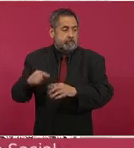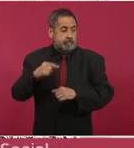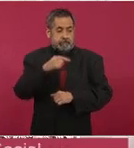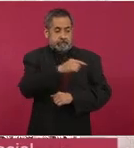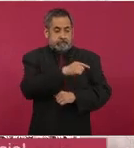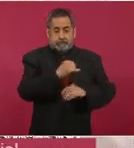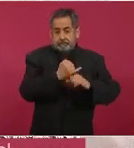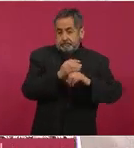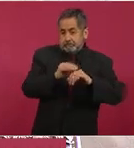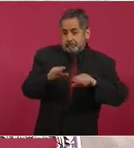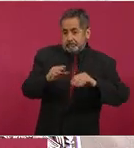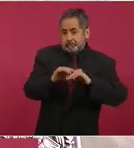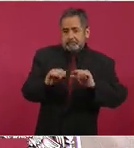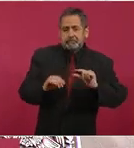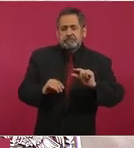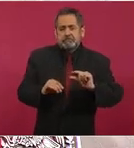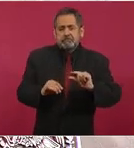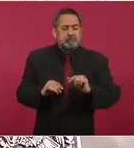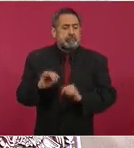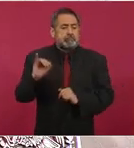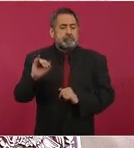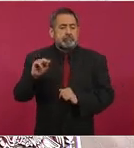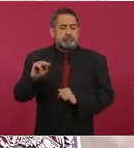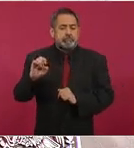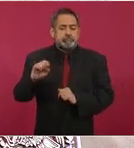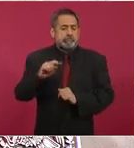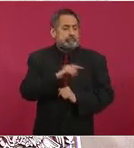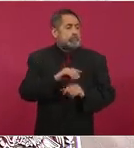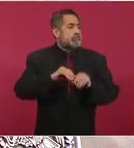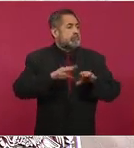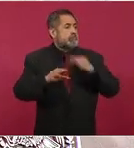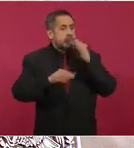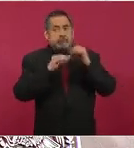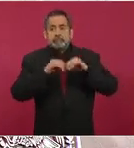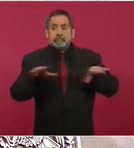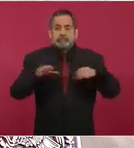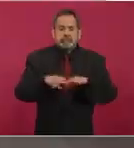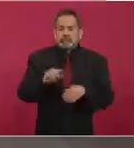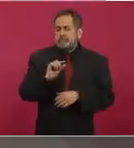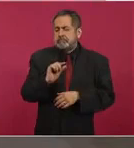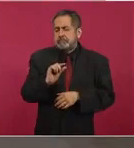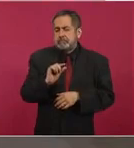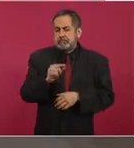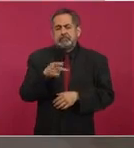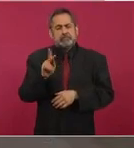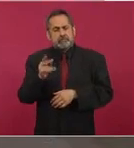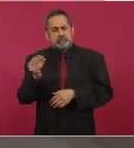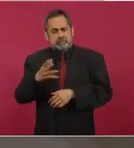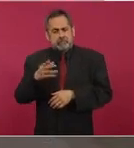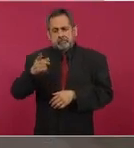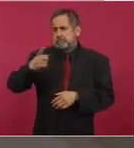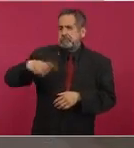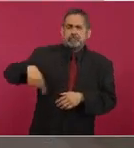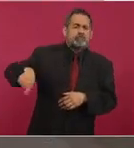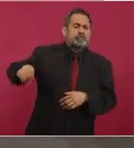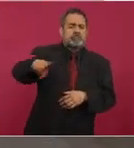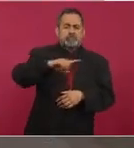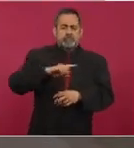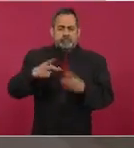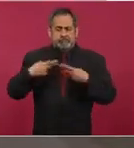información, con poca difusión, ya tienen los